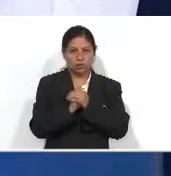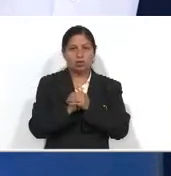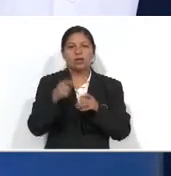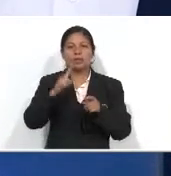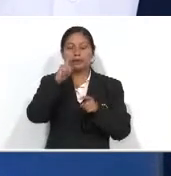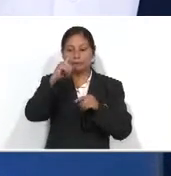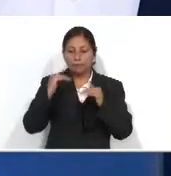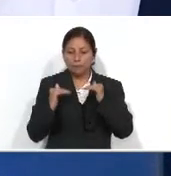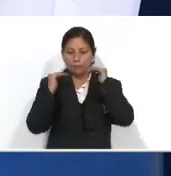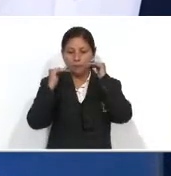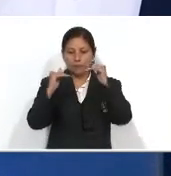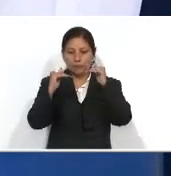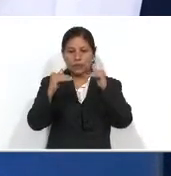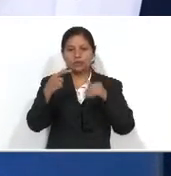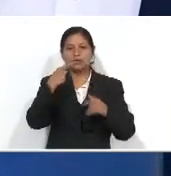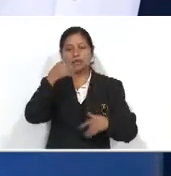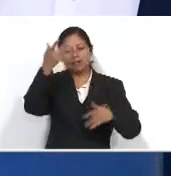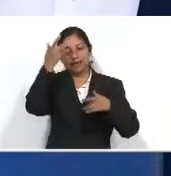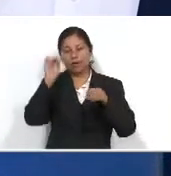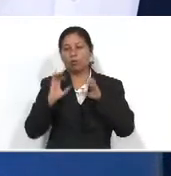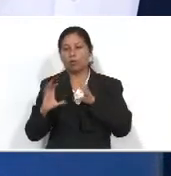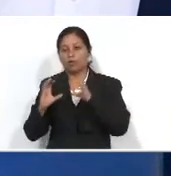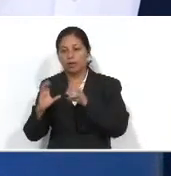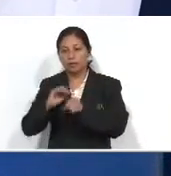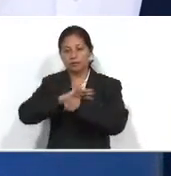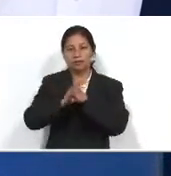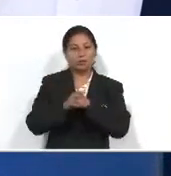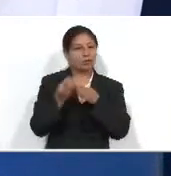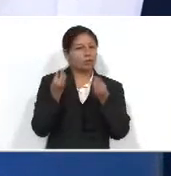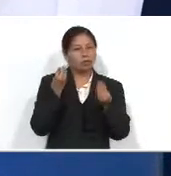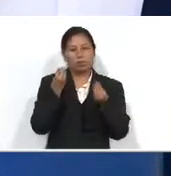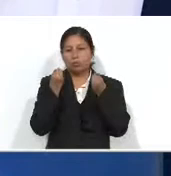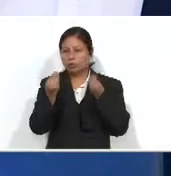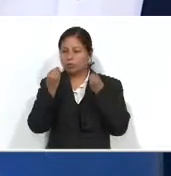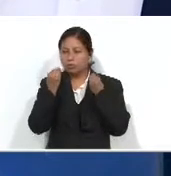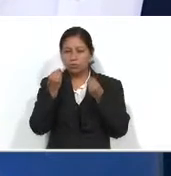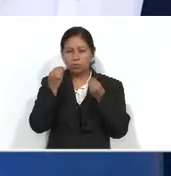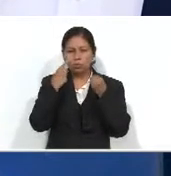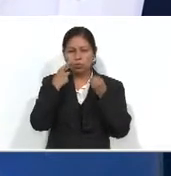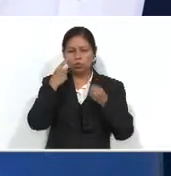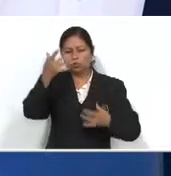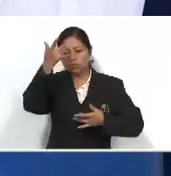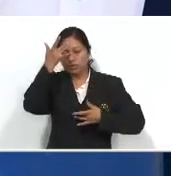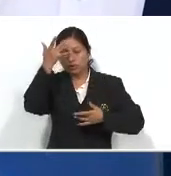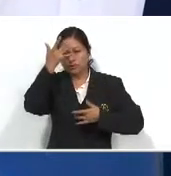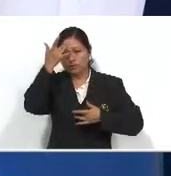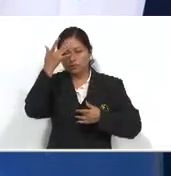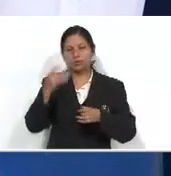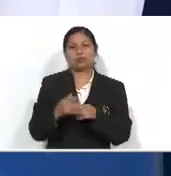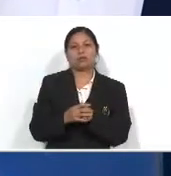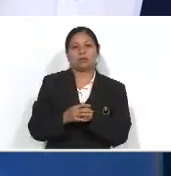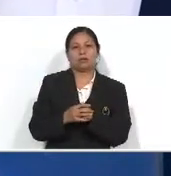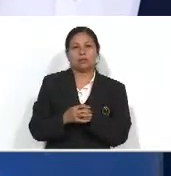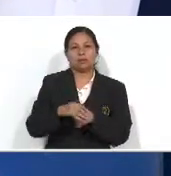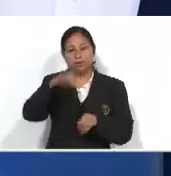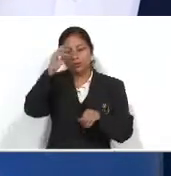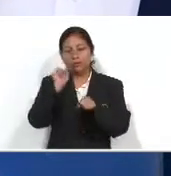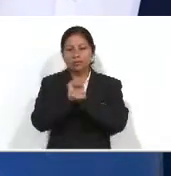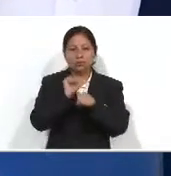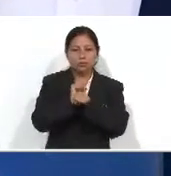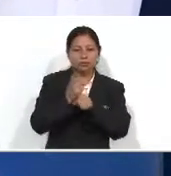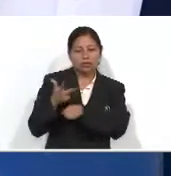nivel que estaba atendiendo la pandemia. Vimos múltiples casos, visitamos en el marco de nuestro trabajo de